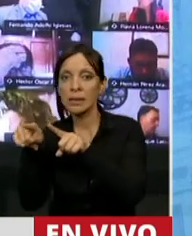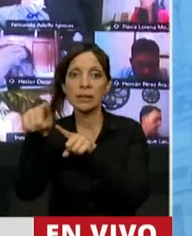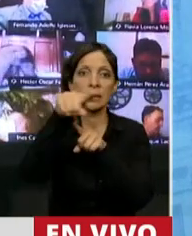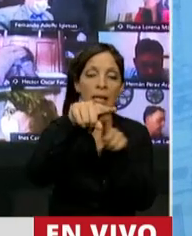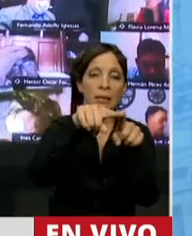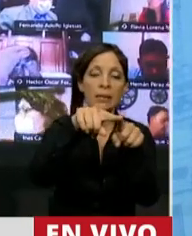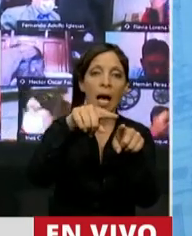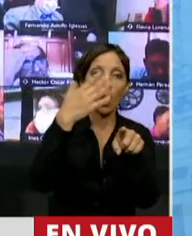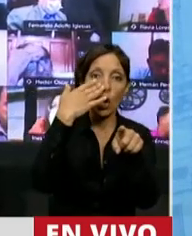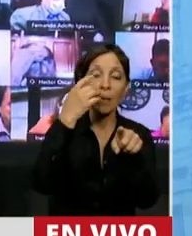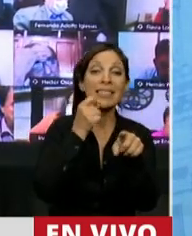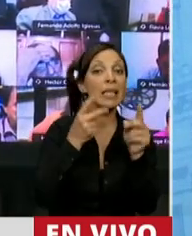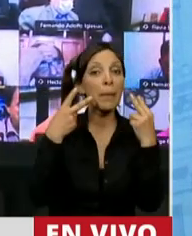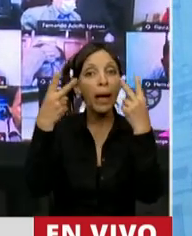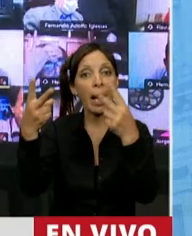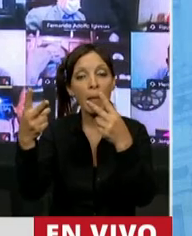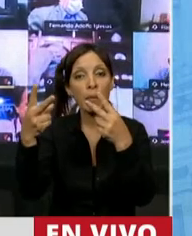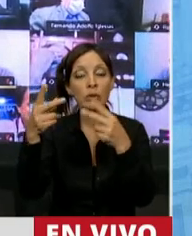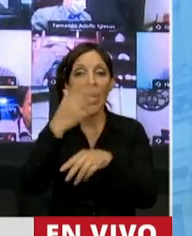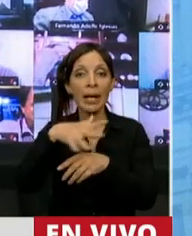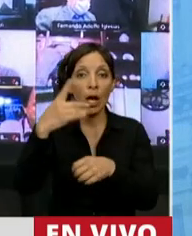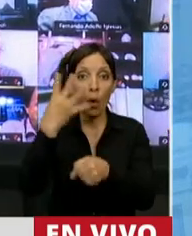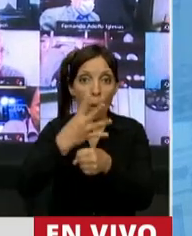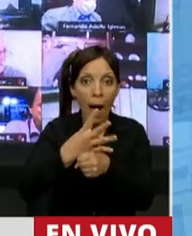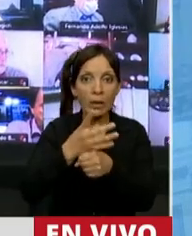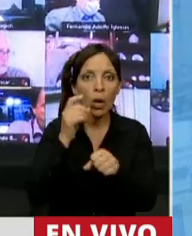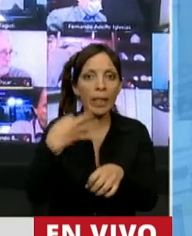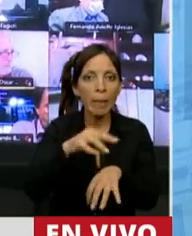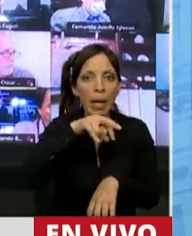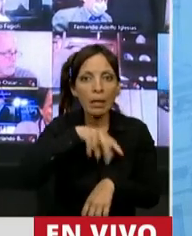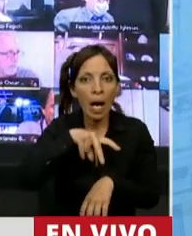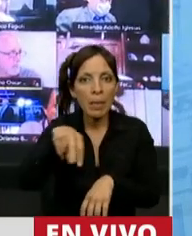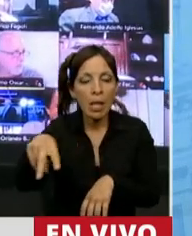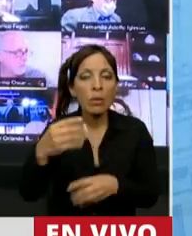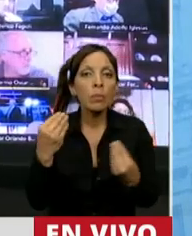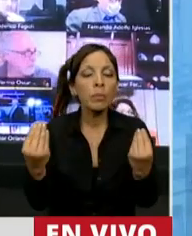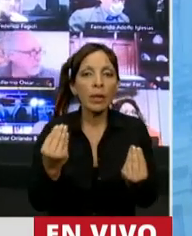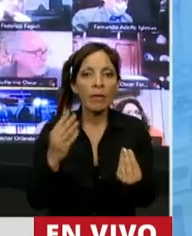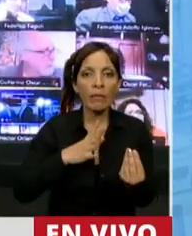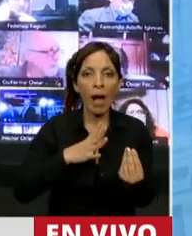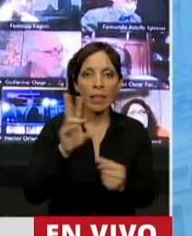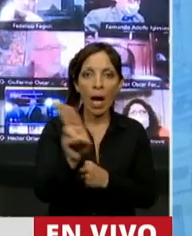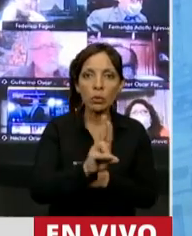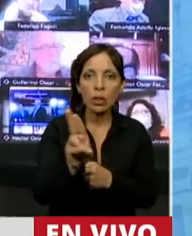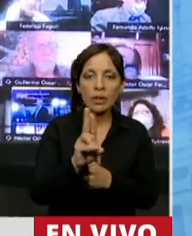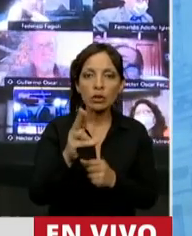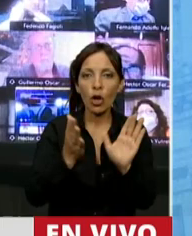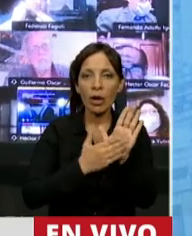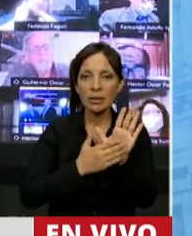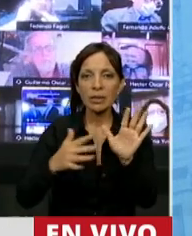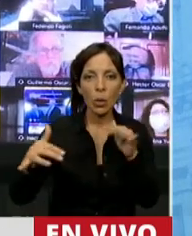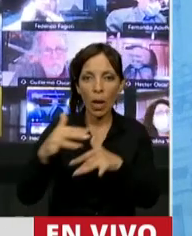Cuarto teníamos que irnos prácticamente a pie porque no estaban autorizados lo que son la circulación.